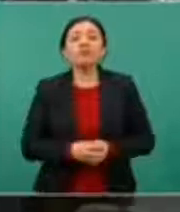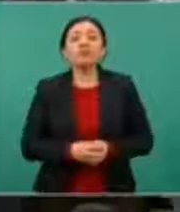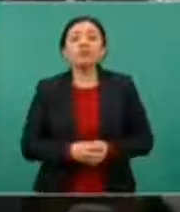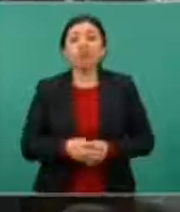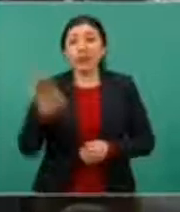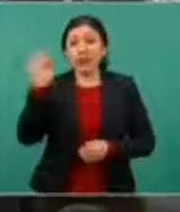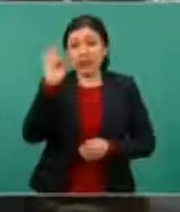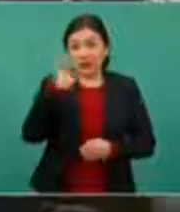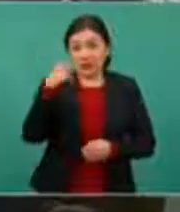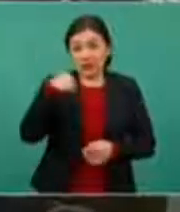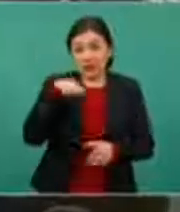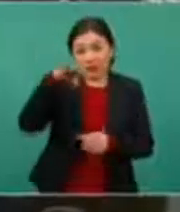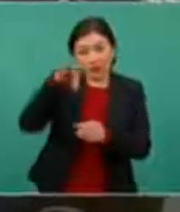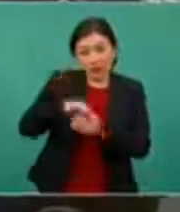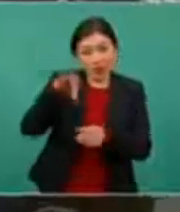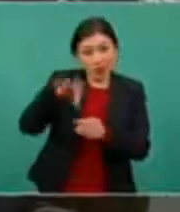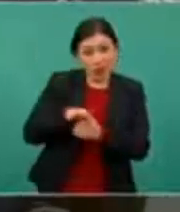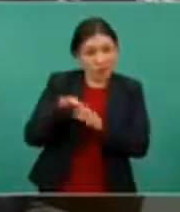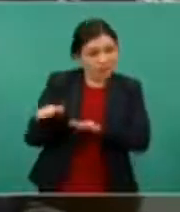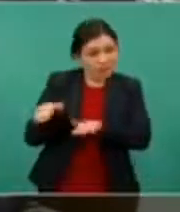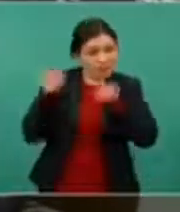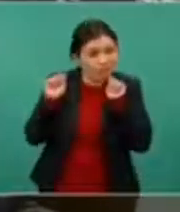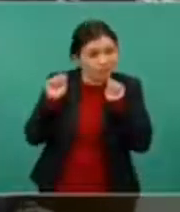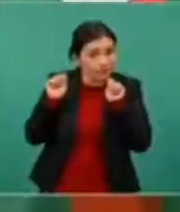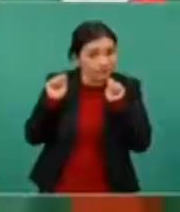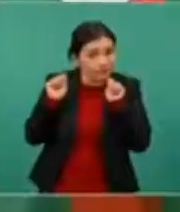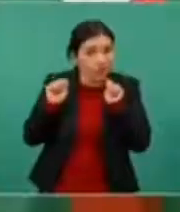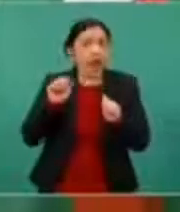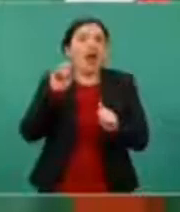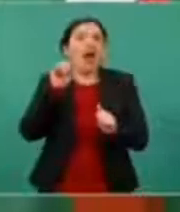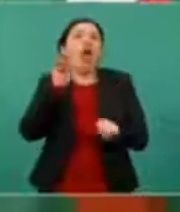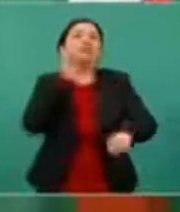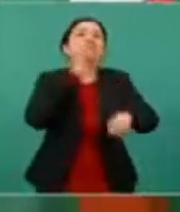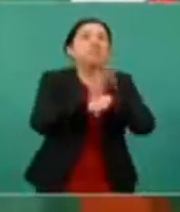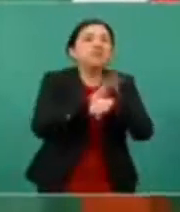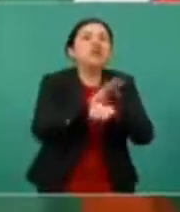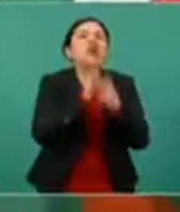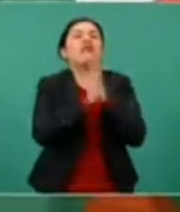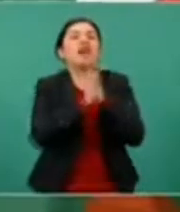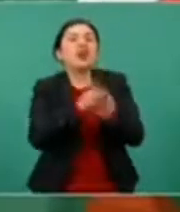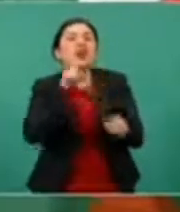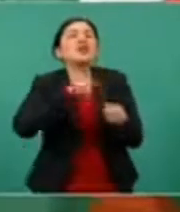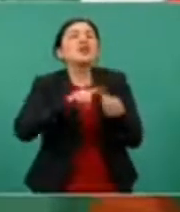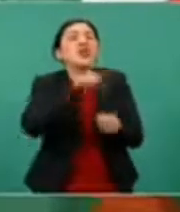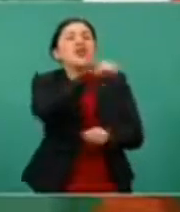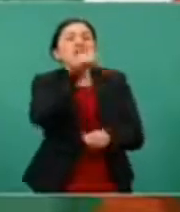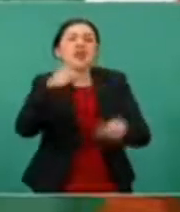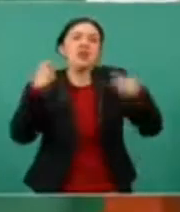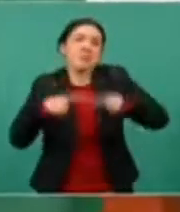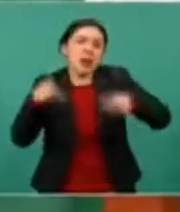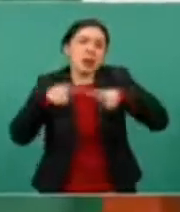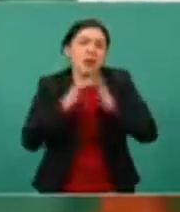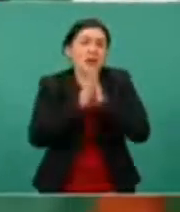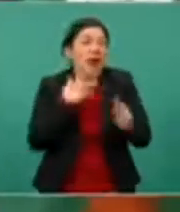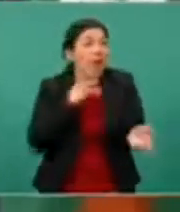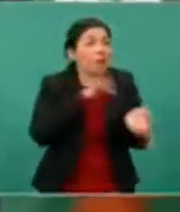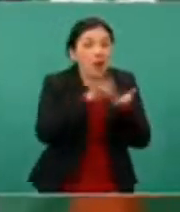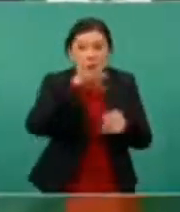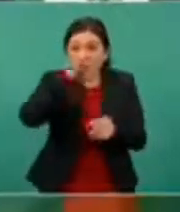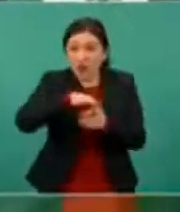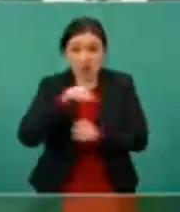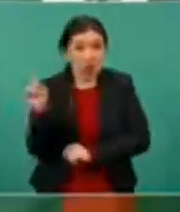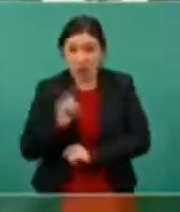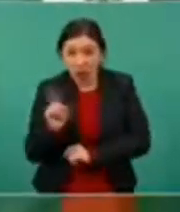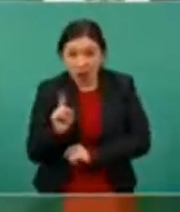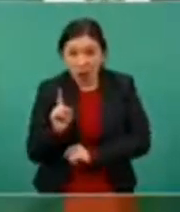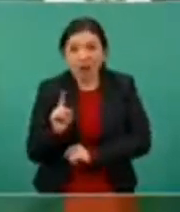Que si no voto por fulano, por mengano o por perengano, que